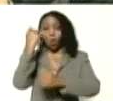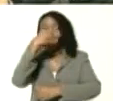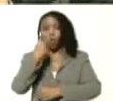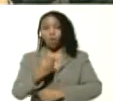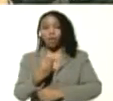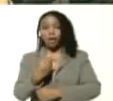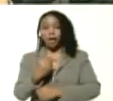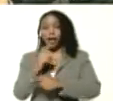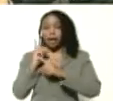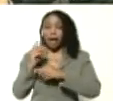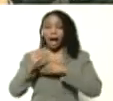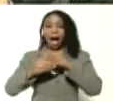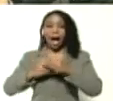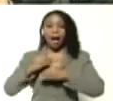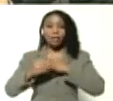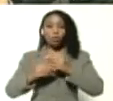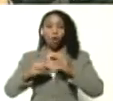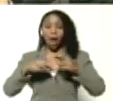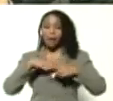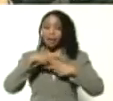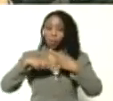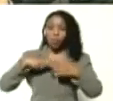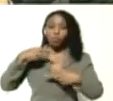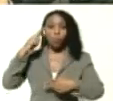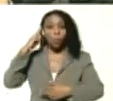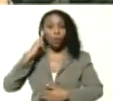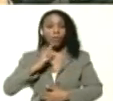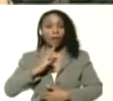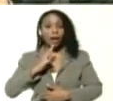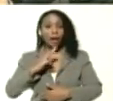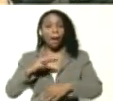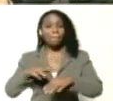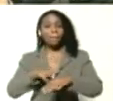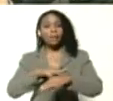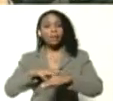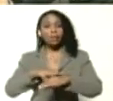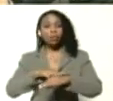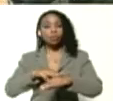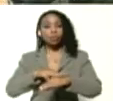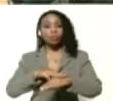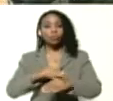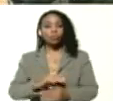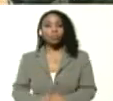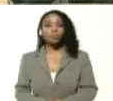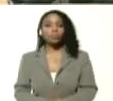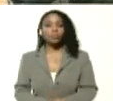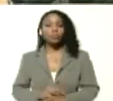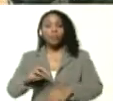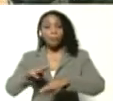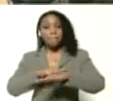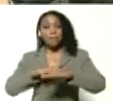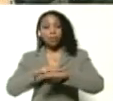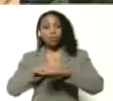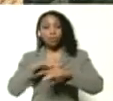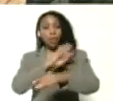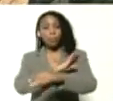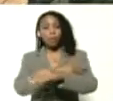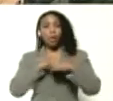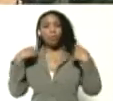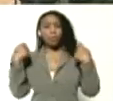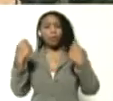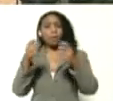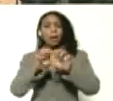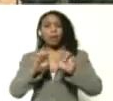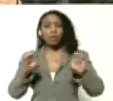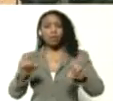muchachos, que ha forjado, la revolución bolivariana, ministros, ministros del poder popular, para la